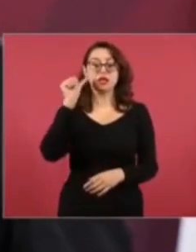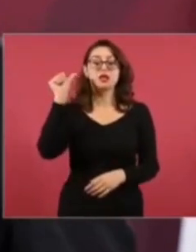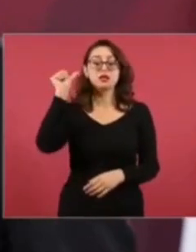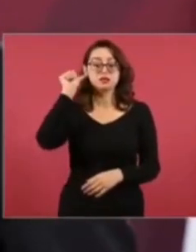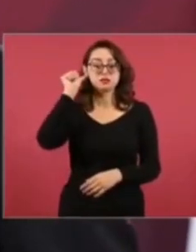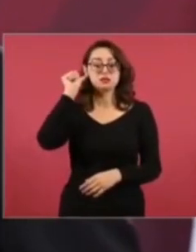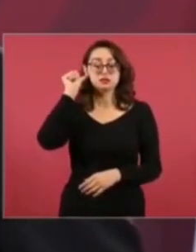de las encuestas.